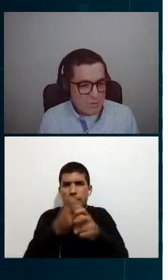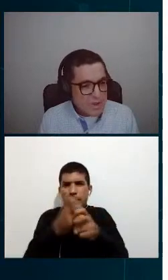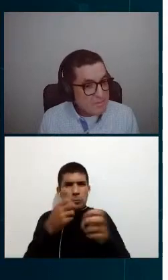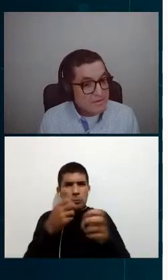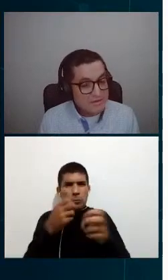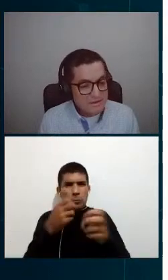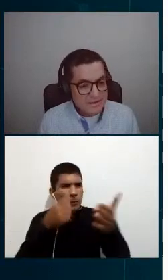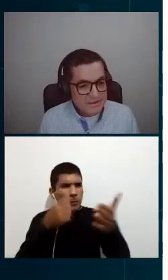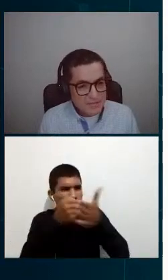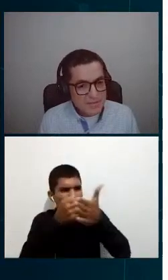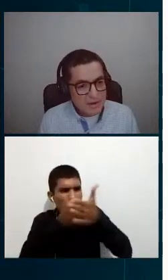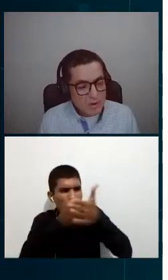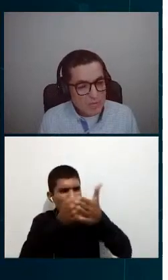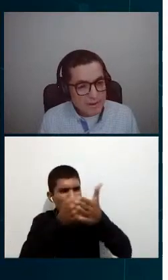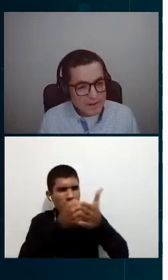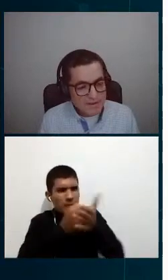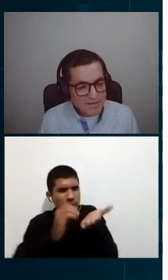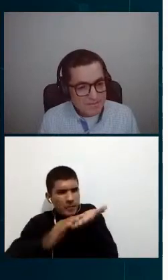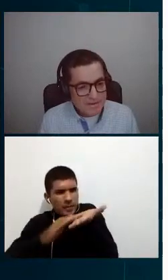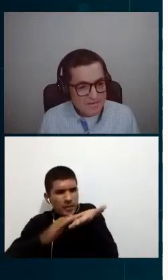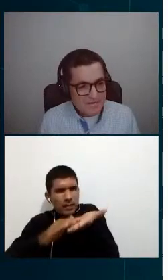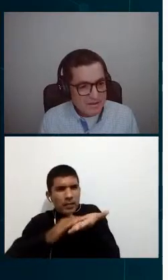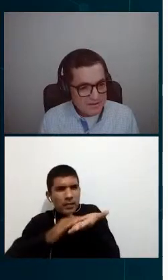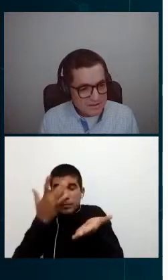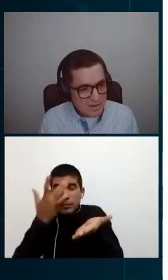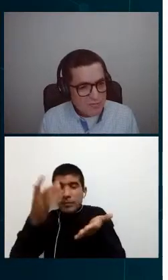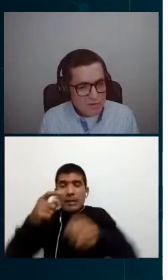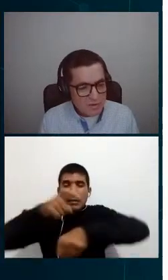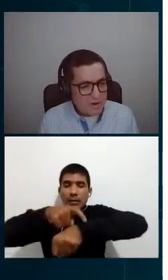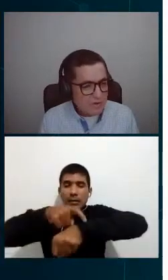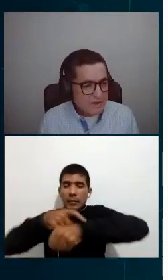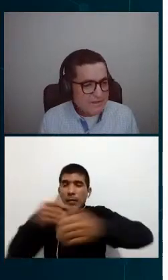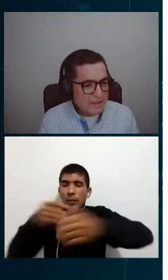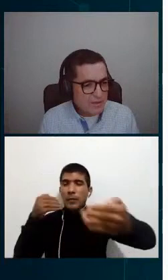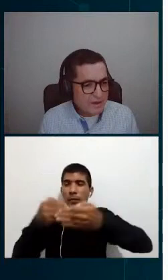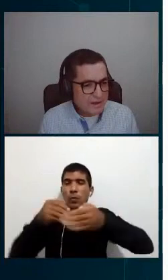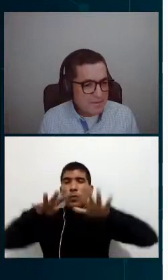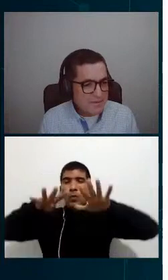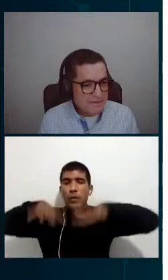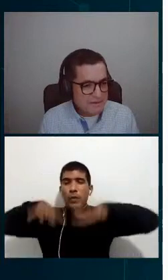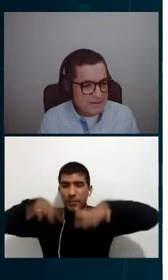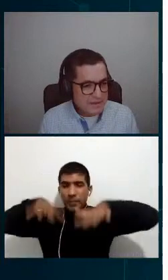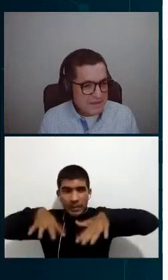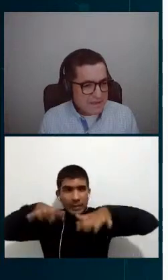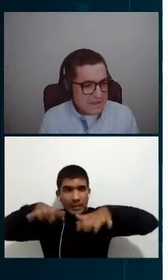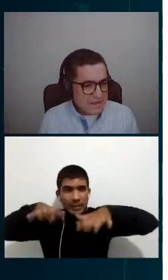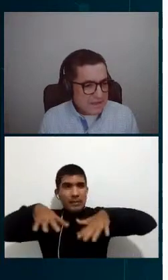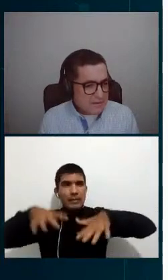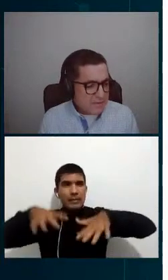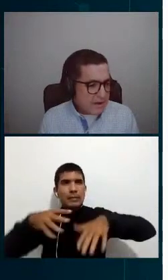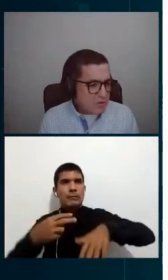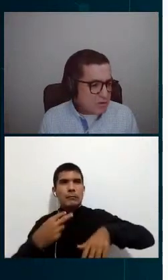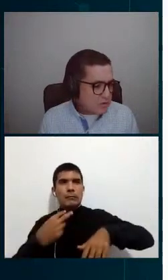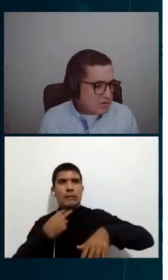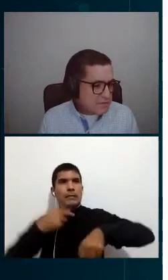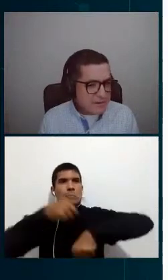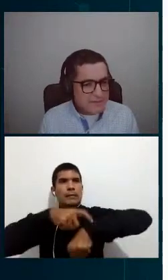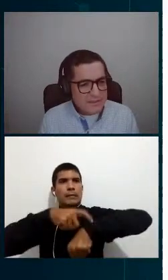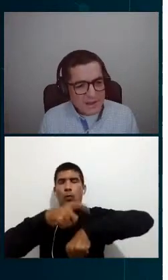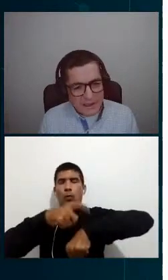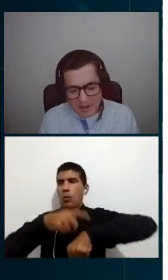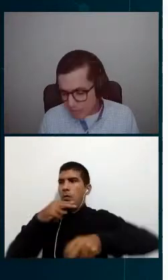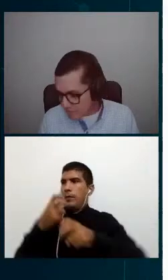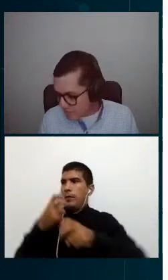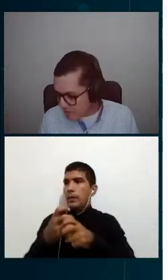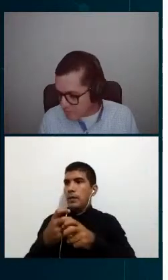nueve meses inicialmente, luego para quince meses. Fue una cosa retadora realmente, ¿verdad? Para nosotros, la